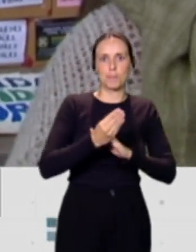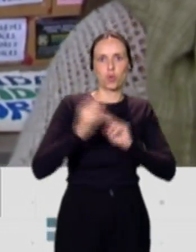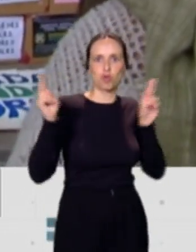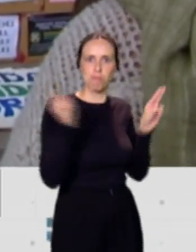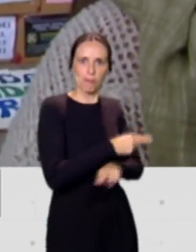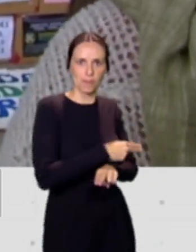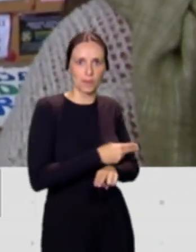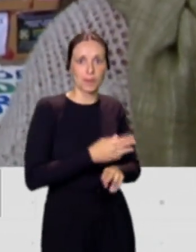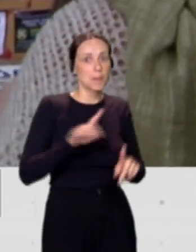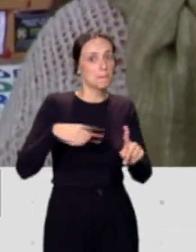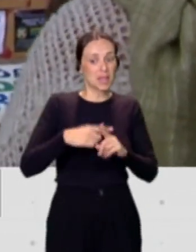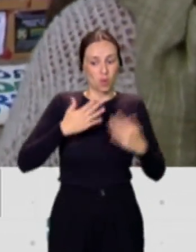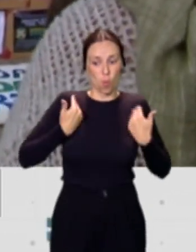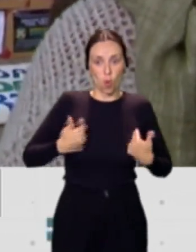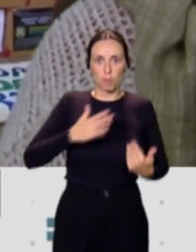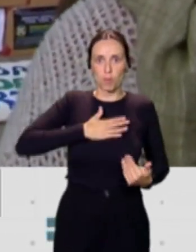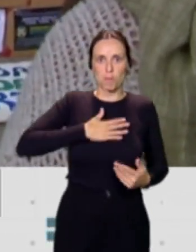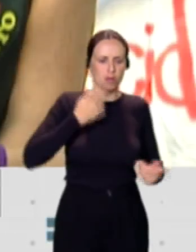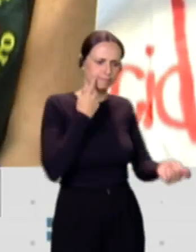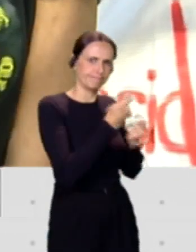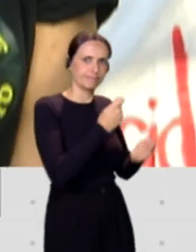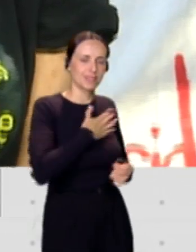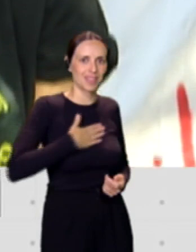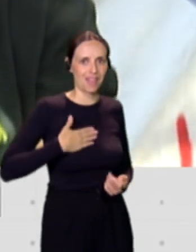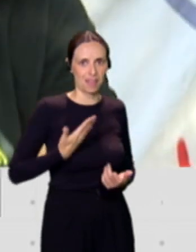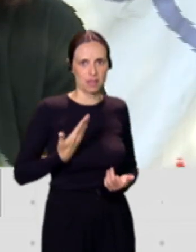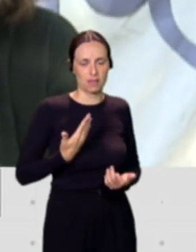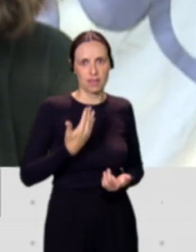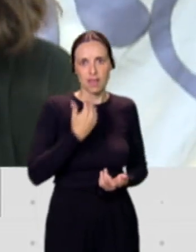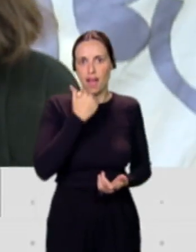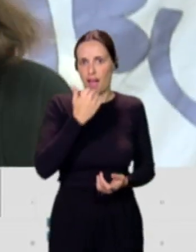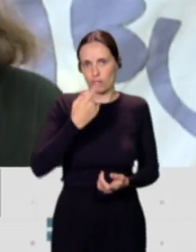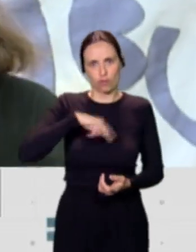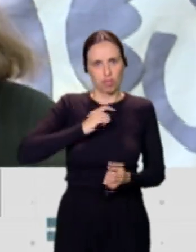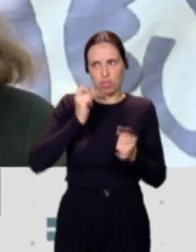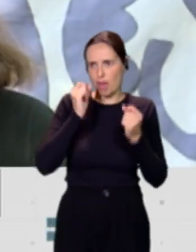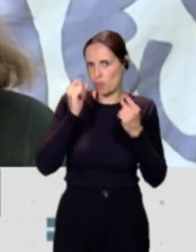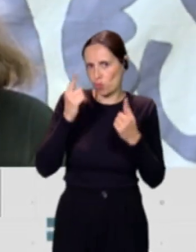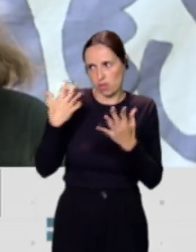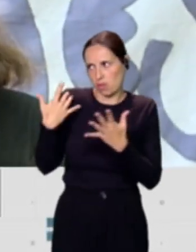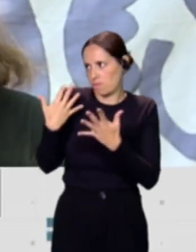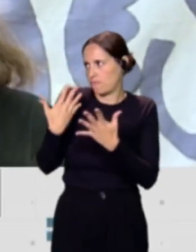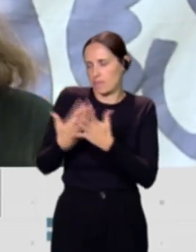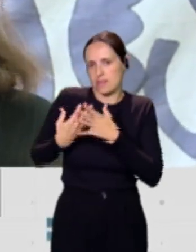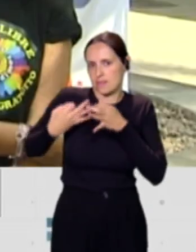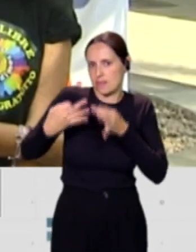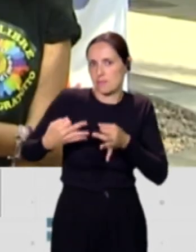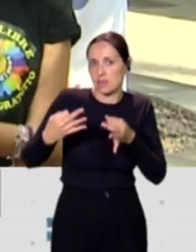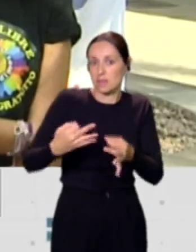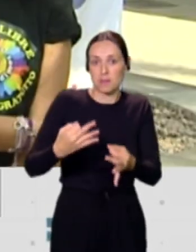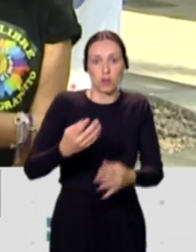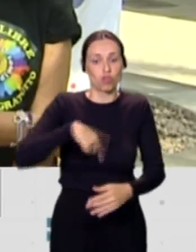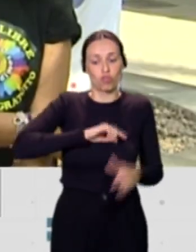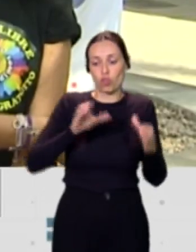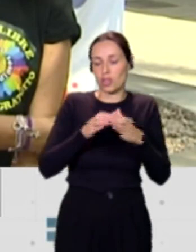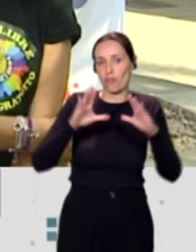el control de nuestros cuerpos. Esto es algo a lo que venimos asistiendo de toda la vida desde el feminismo